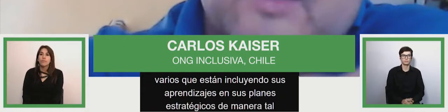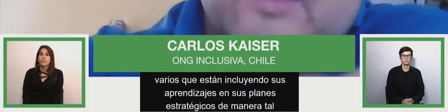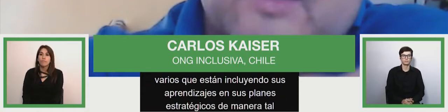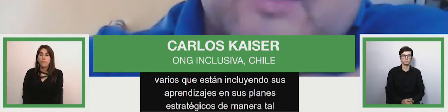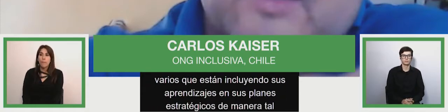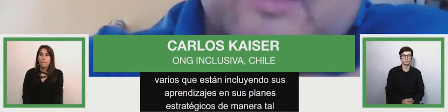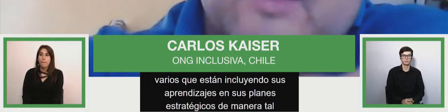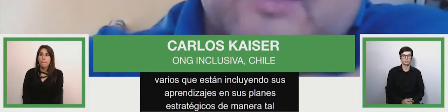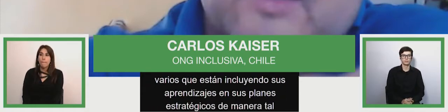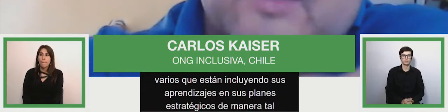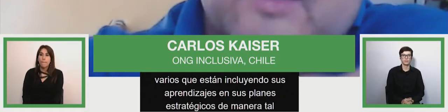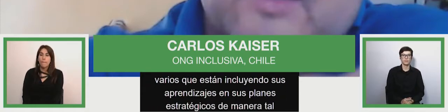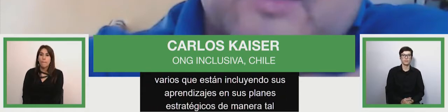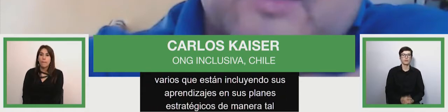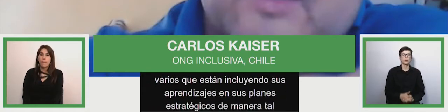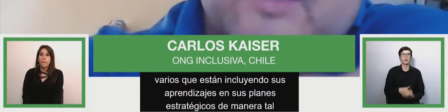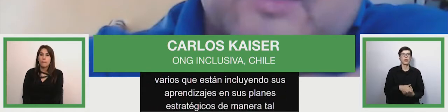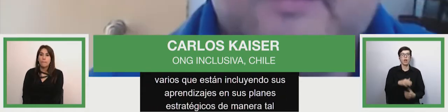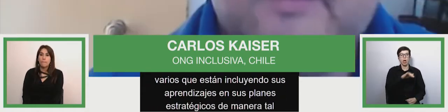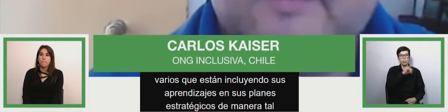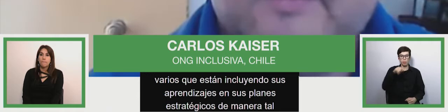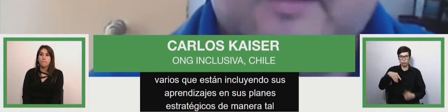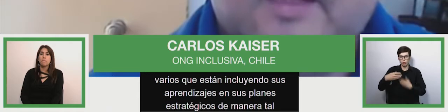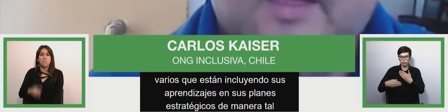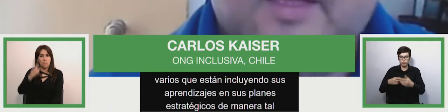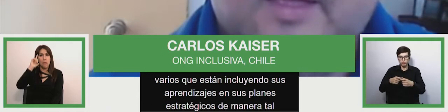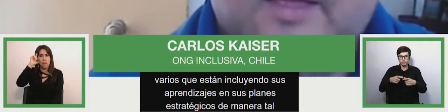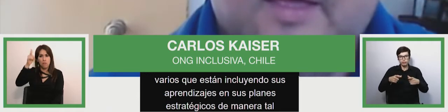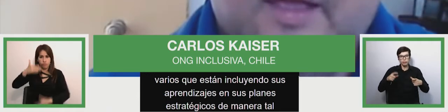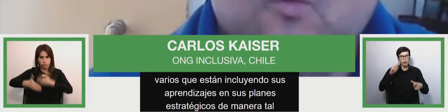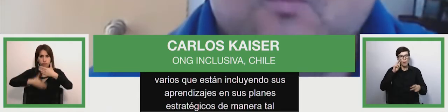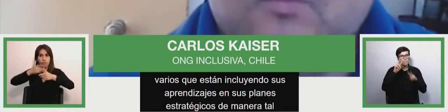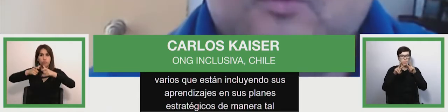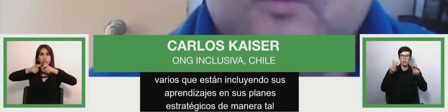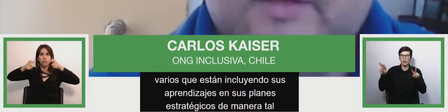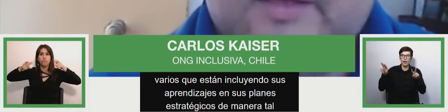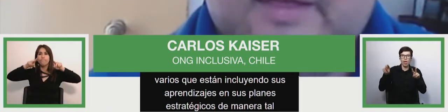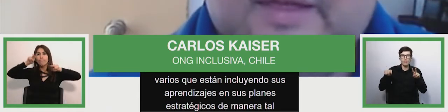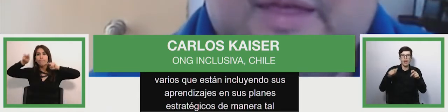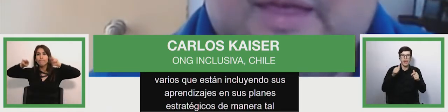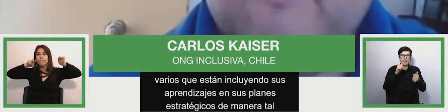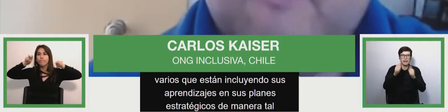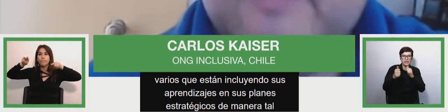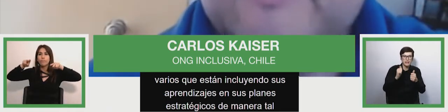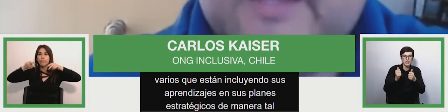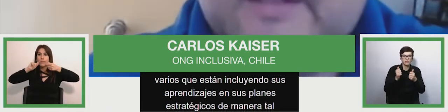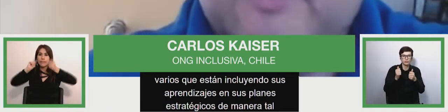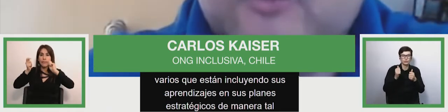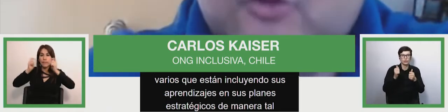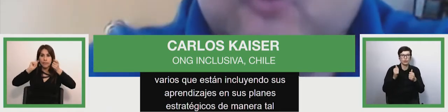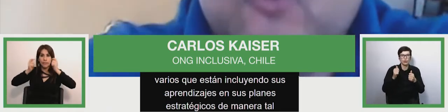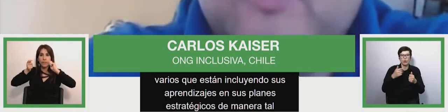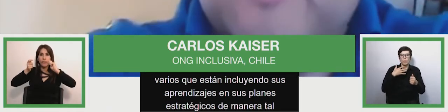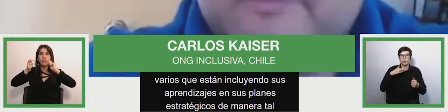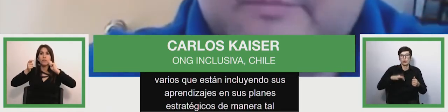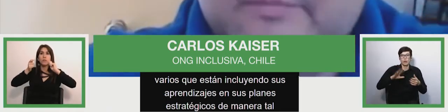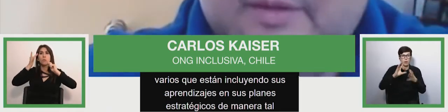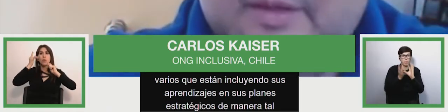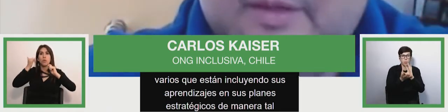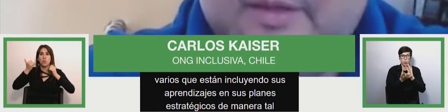una mirada de la gestión del riesgo de riesgo de desastres en un mundo que vive desastres todos los días